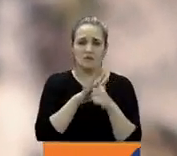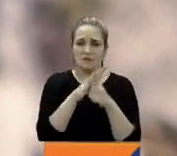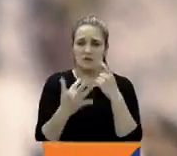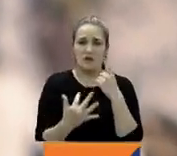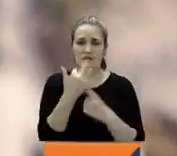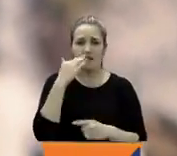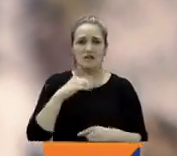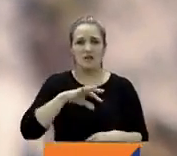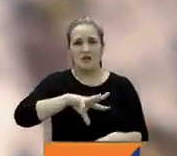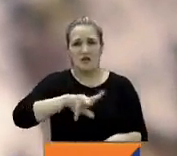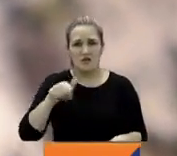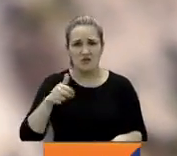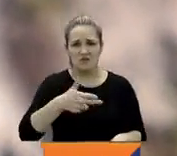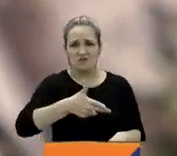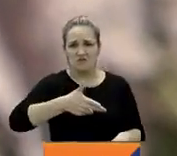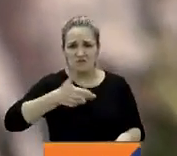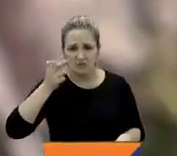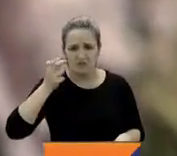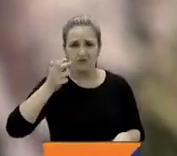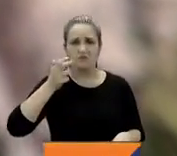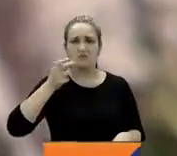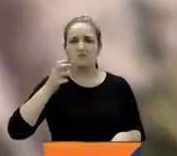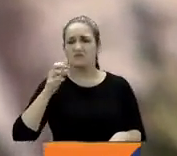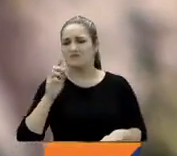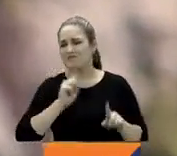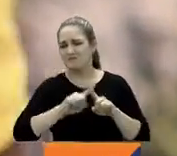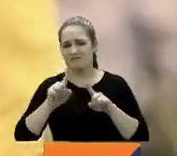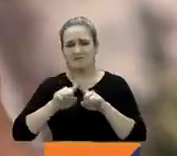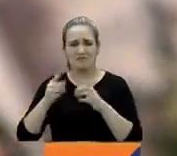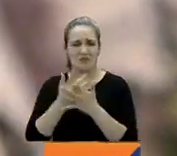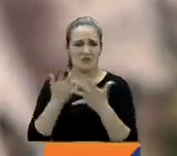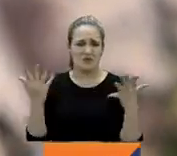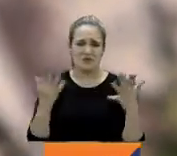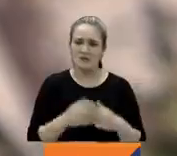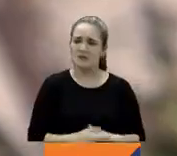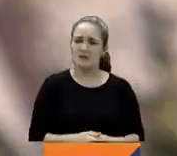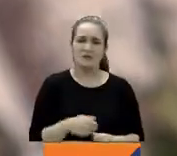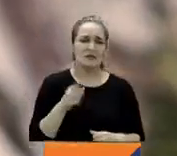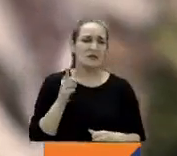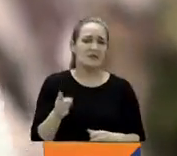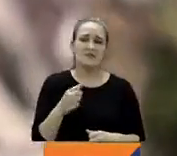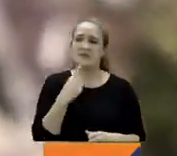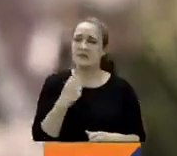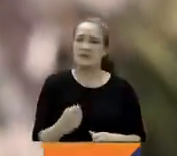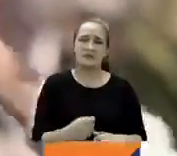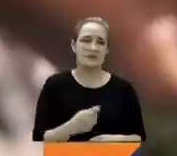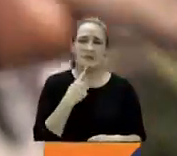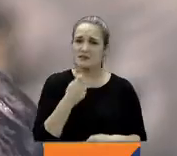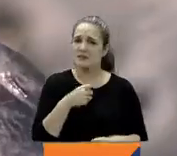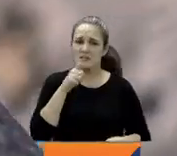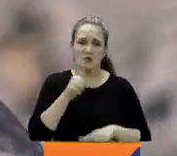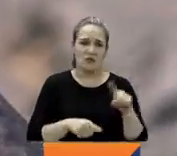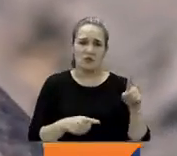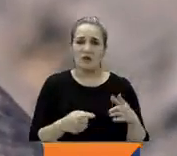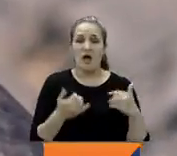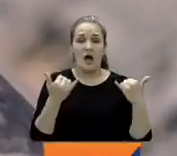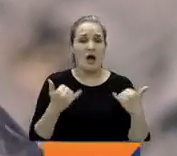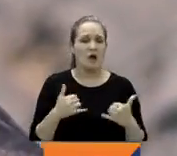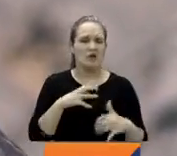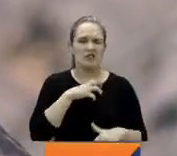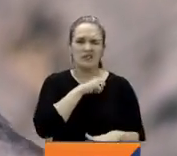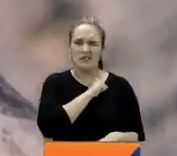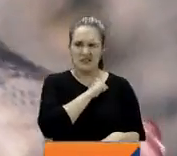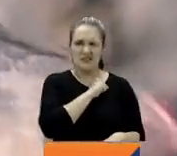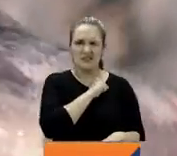Atracos, armada, asaltos, cosas de eso, pues ya todos están casi que a la par. Nos entristece porque